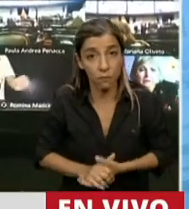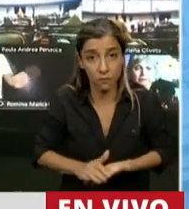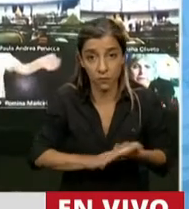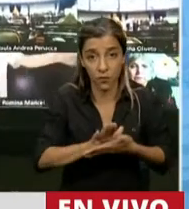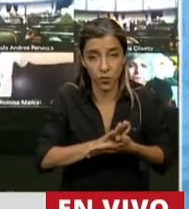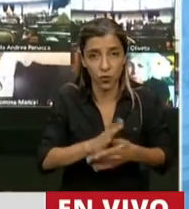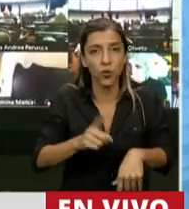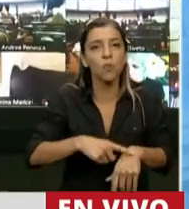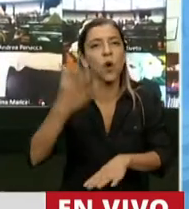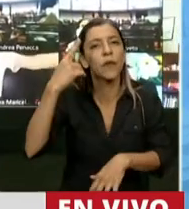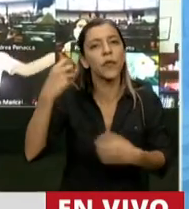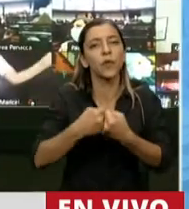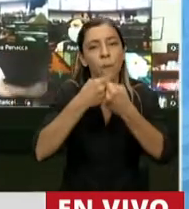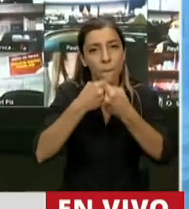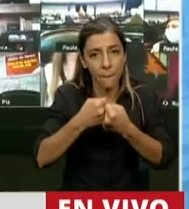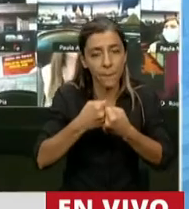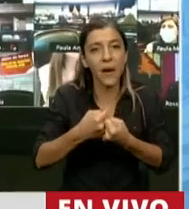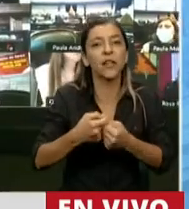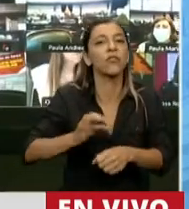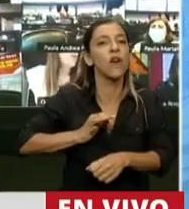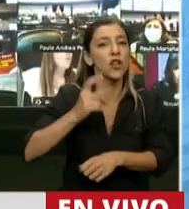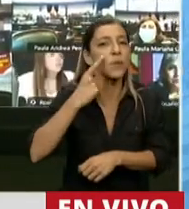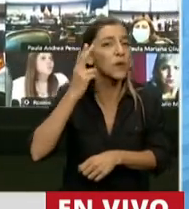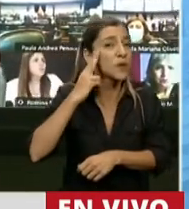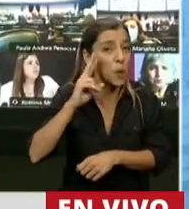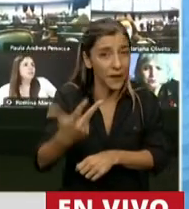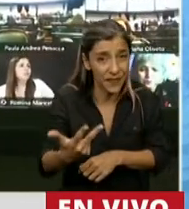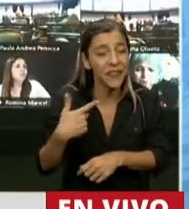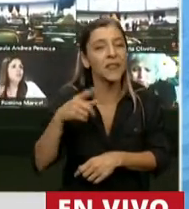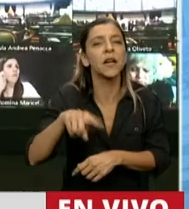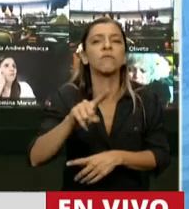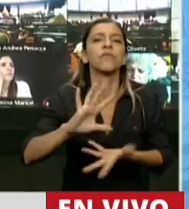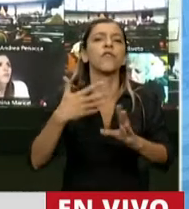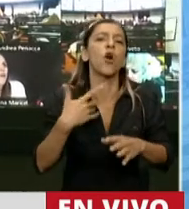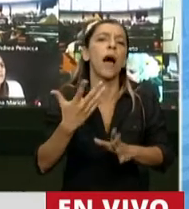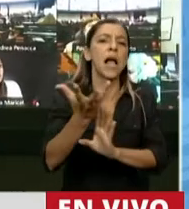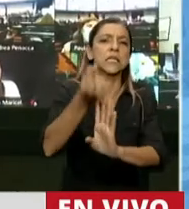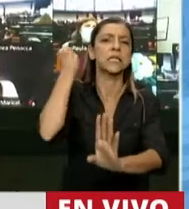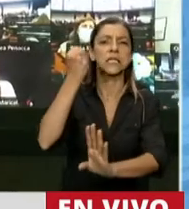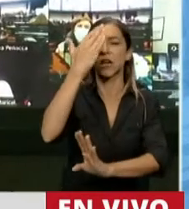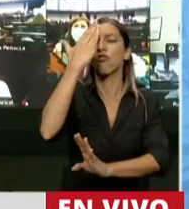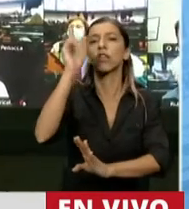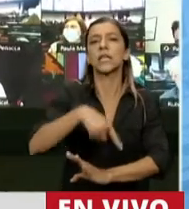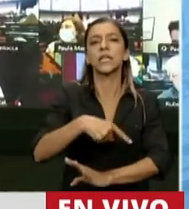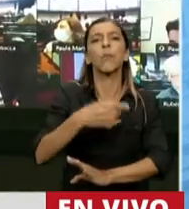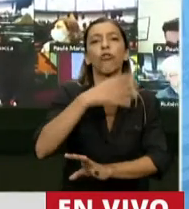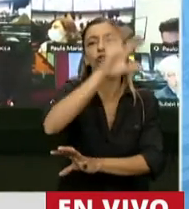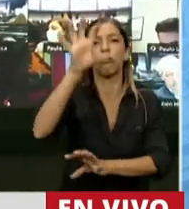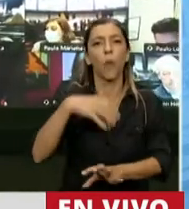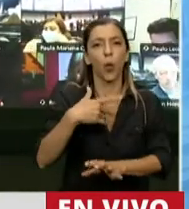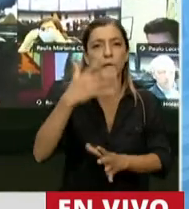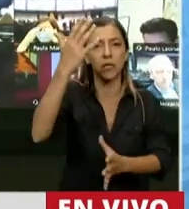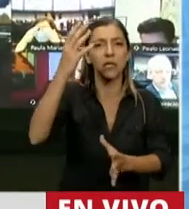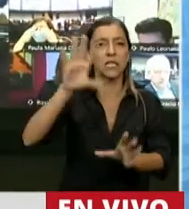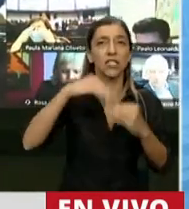En el pacto fiscal de 1993 no tuvieron mejor idea que quitarle el 15% de coparticipación a las provincias.